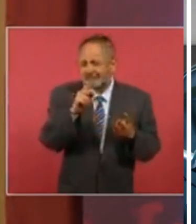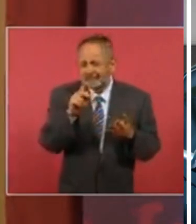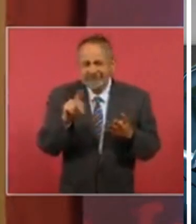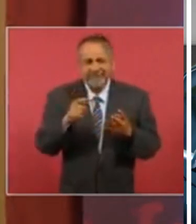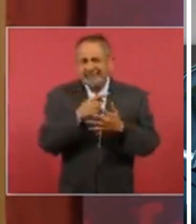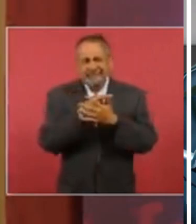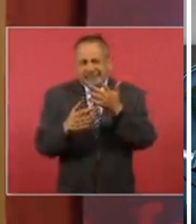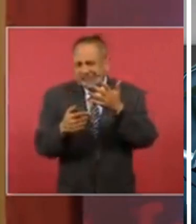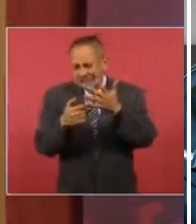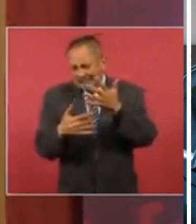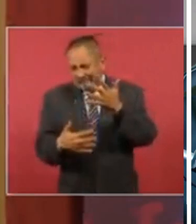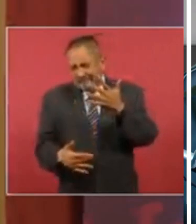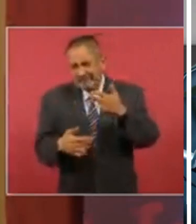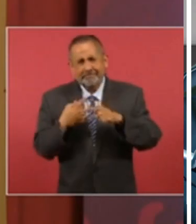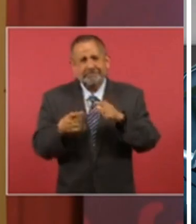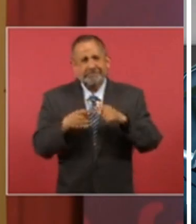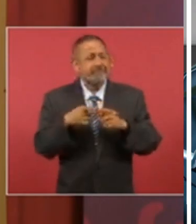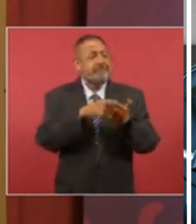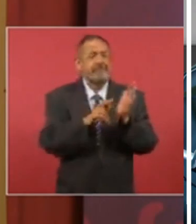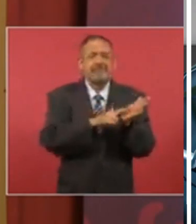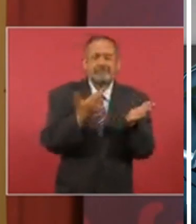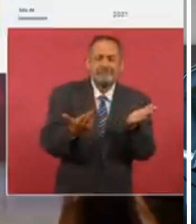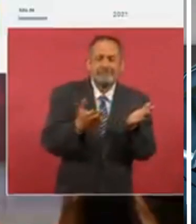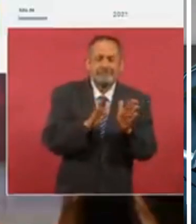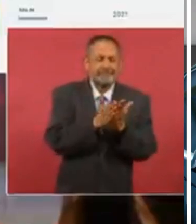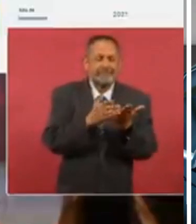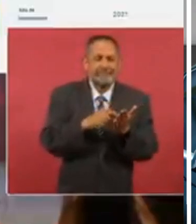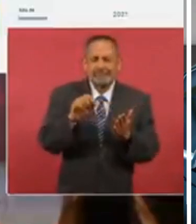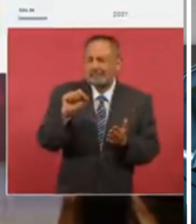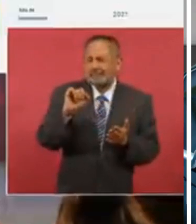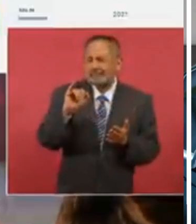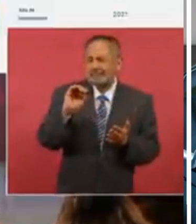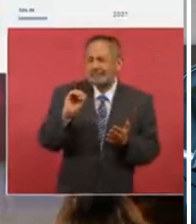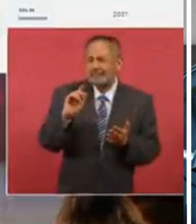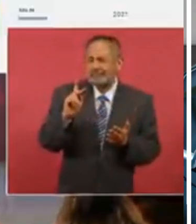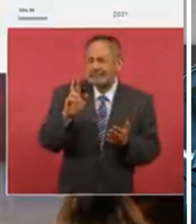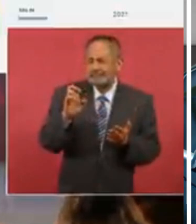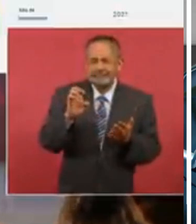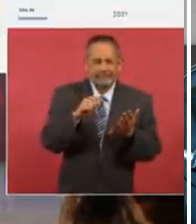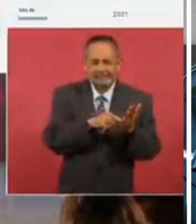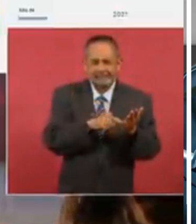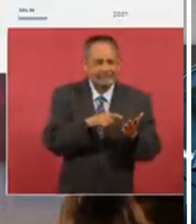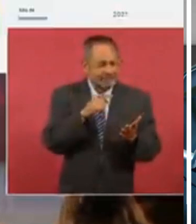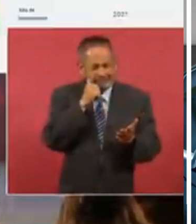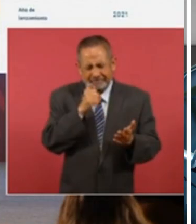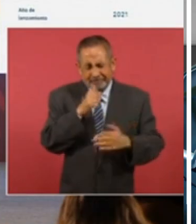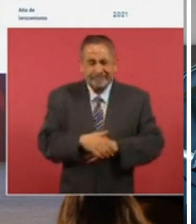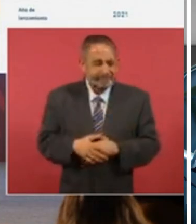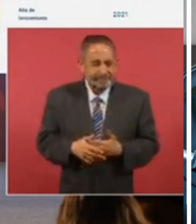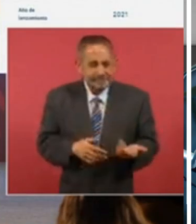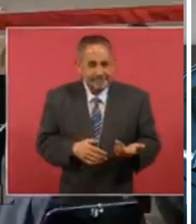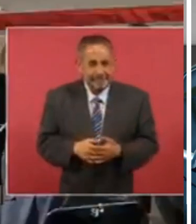etcétera etcétera etcétera ah la revista siempre porque no pones que diría